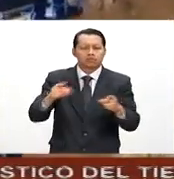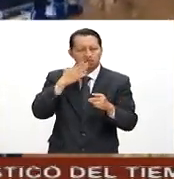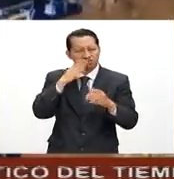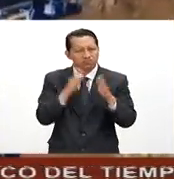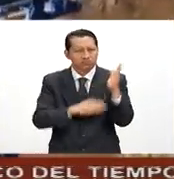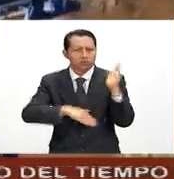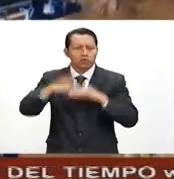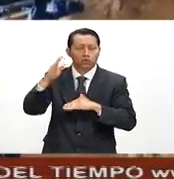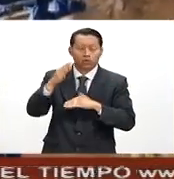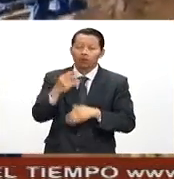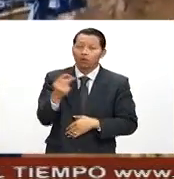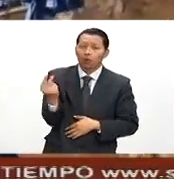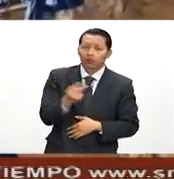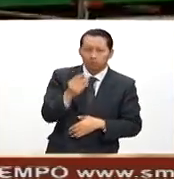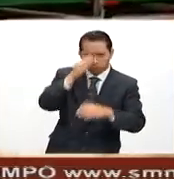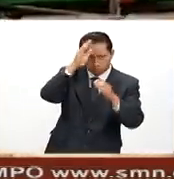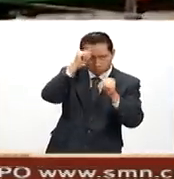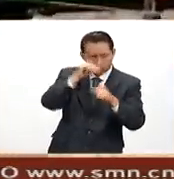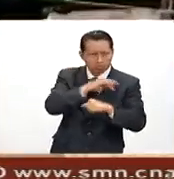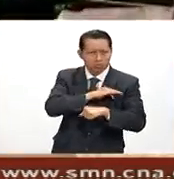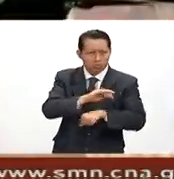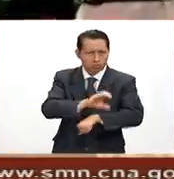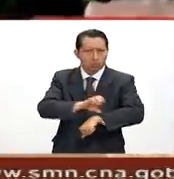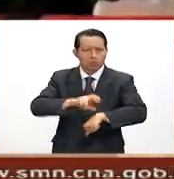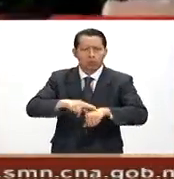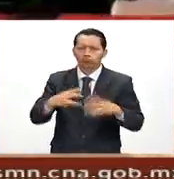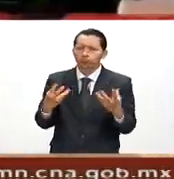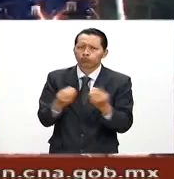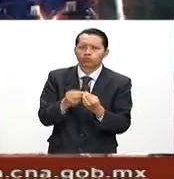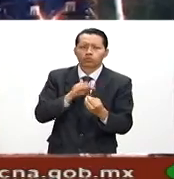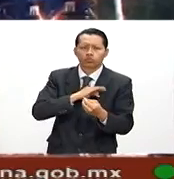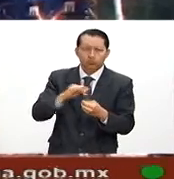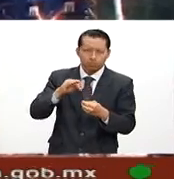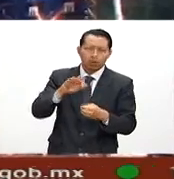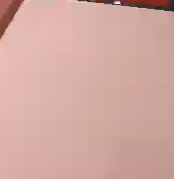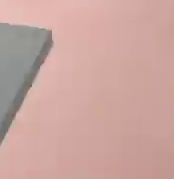a trabajar de manera coordinada para atender las necesidades de la población duranguense.